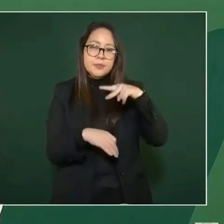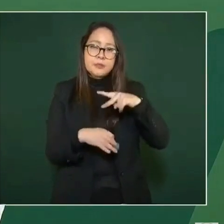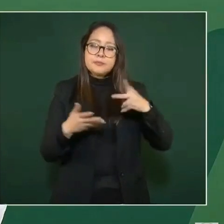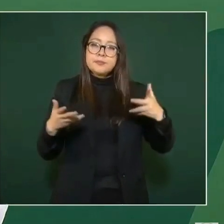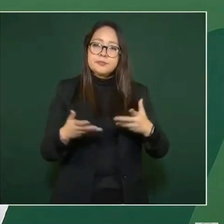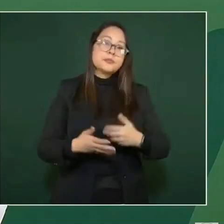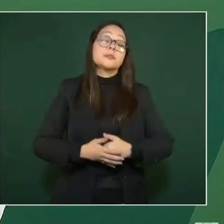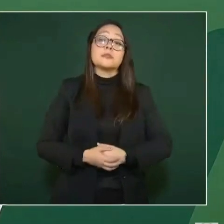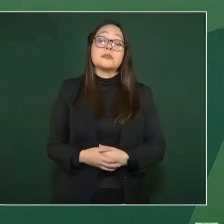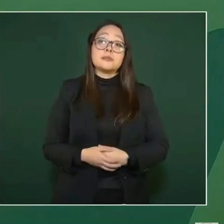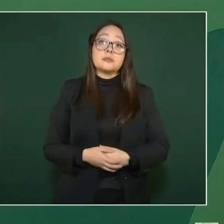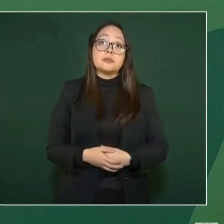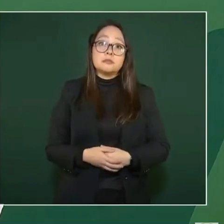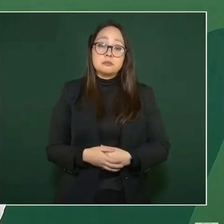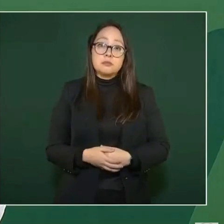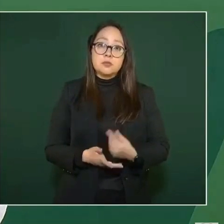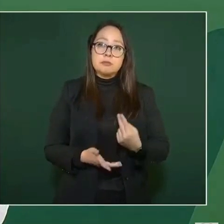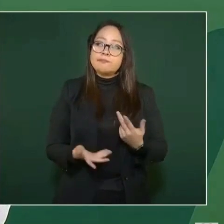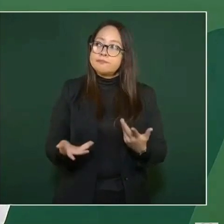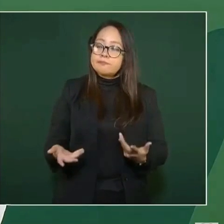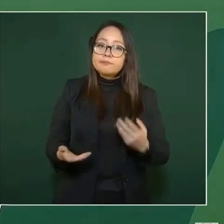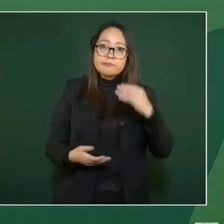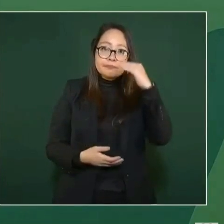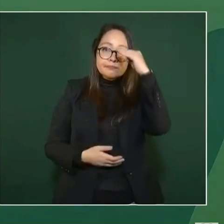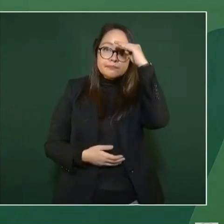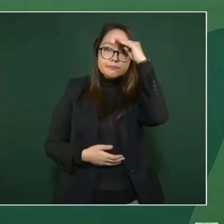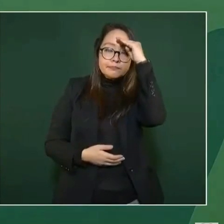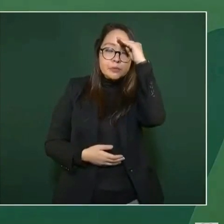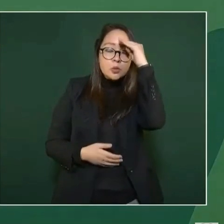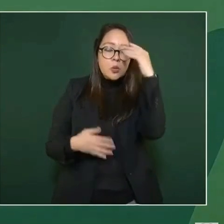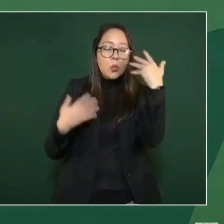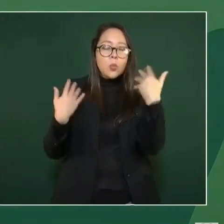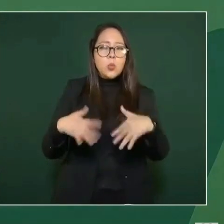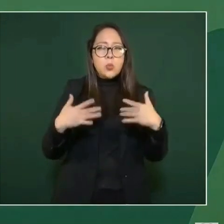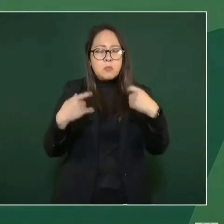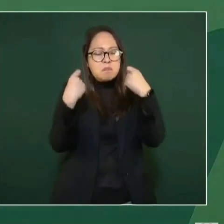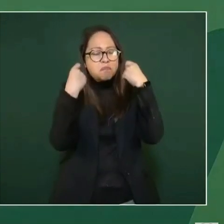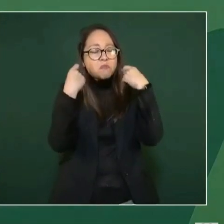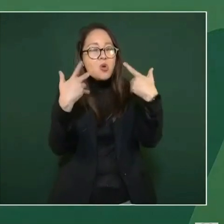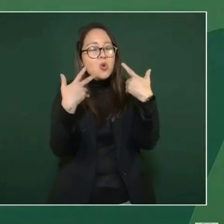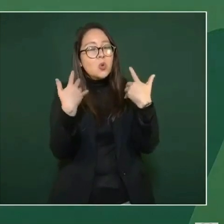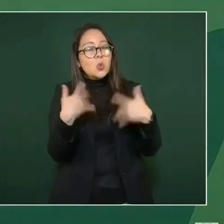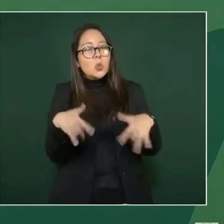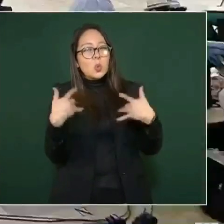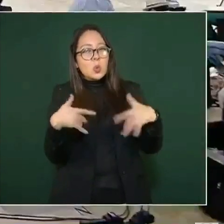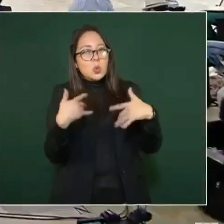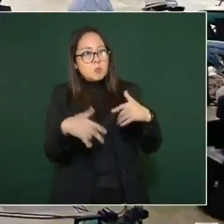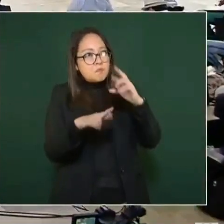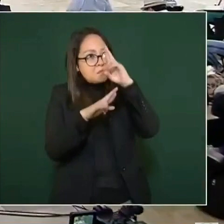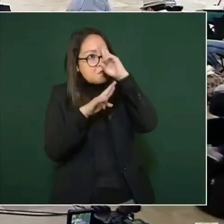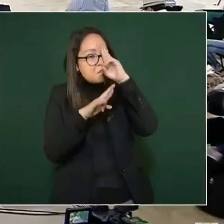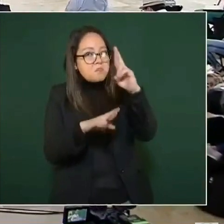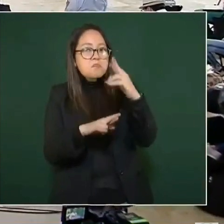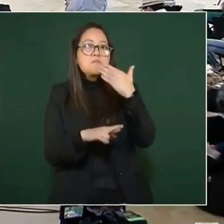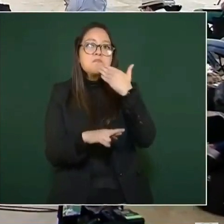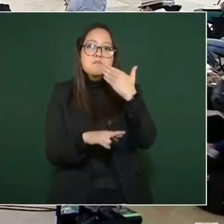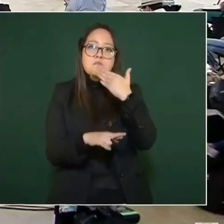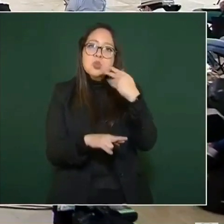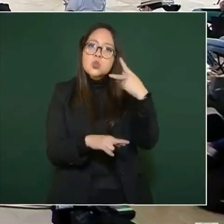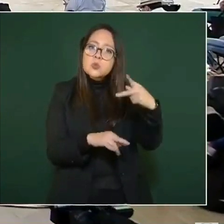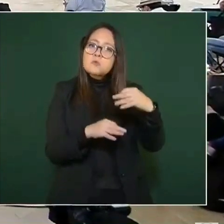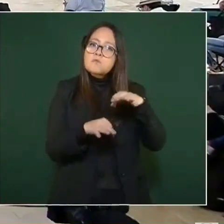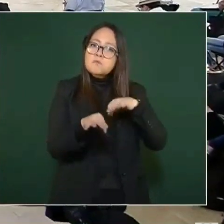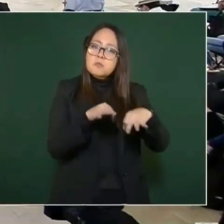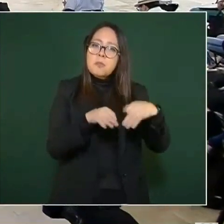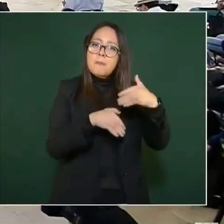Cuitláhuac, consideramos que es excepcional que está siendo